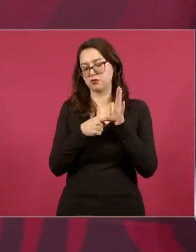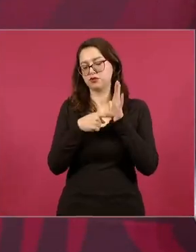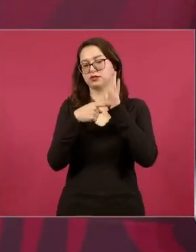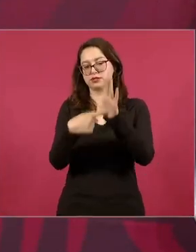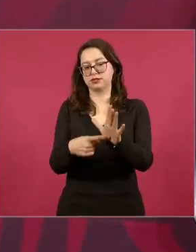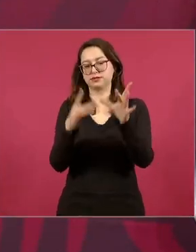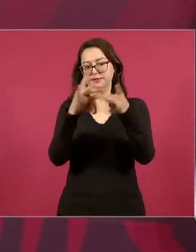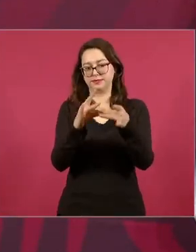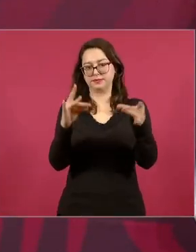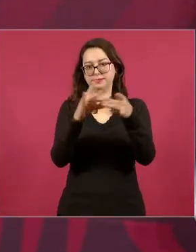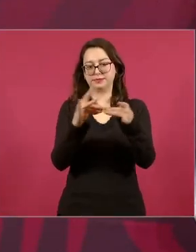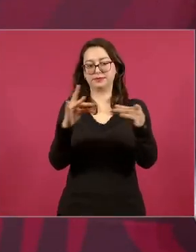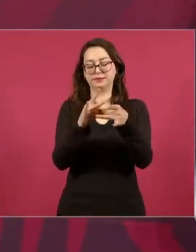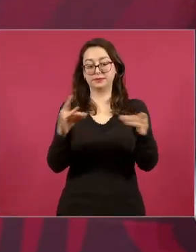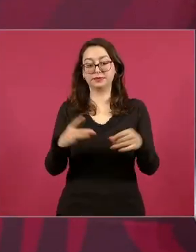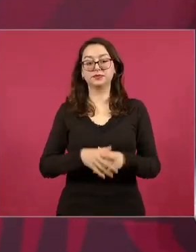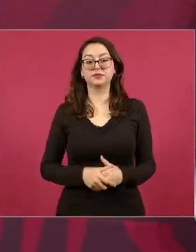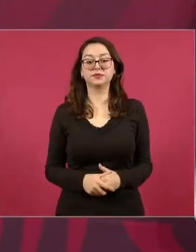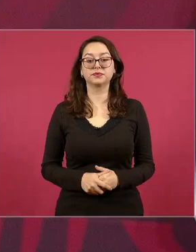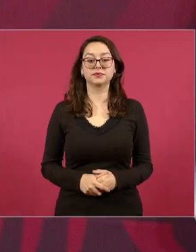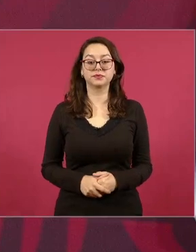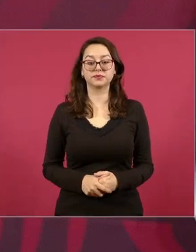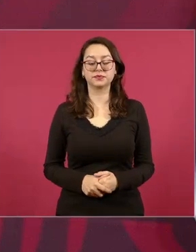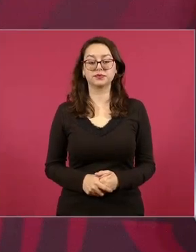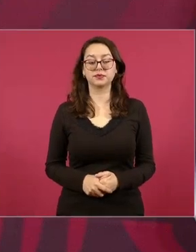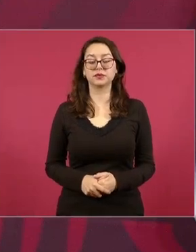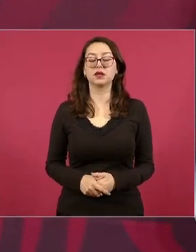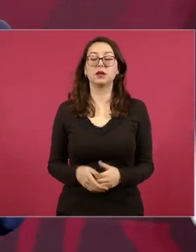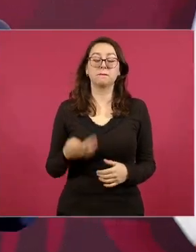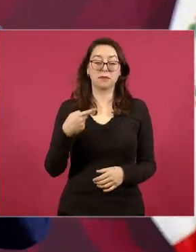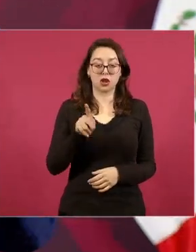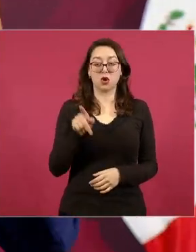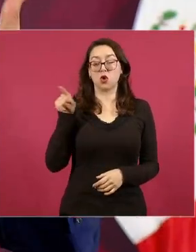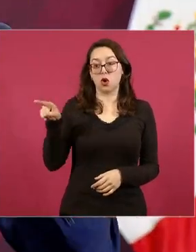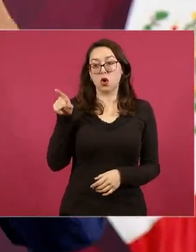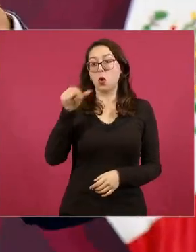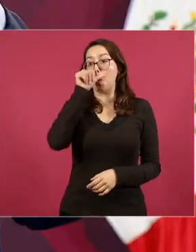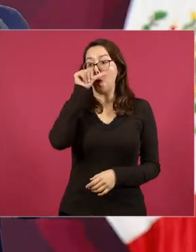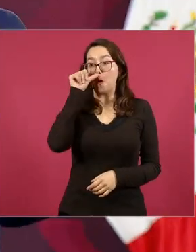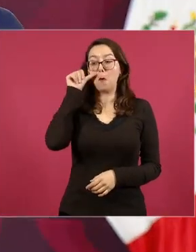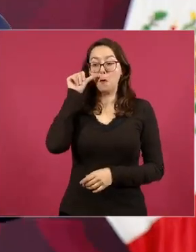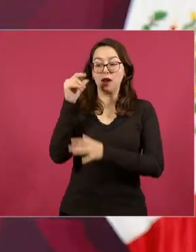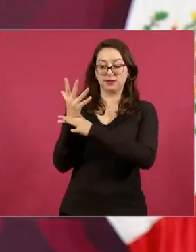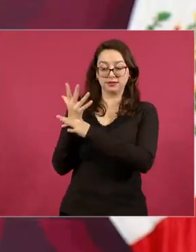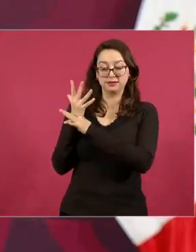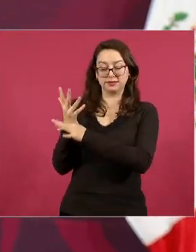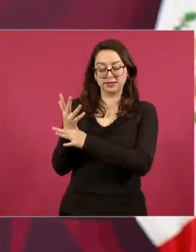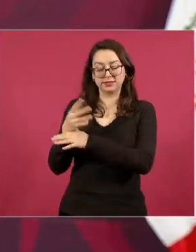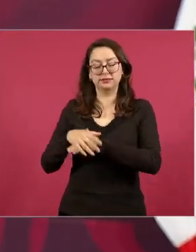esa frase de Juárez palabras más palabras menos dice avancemos